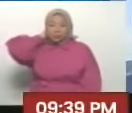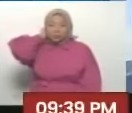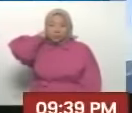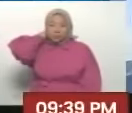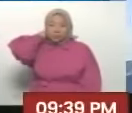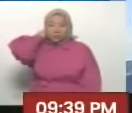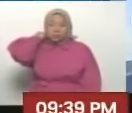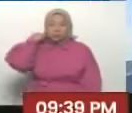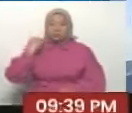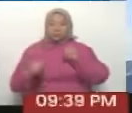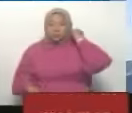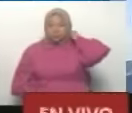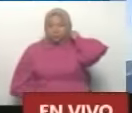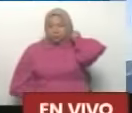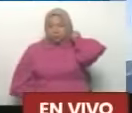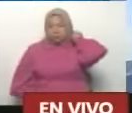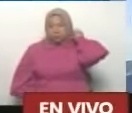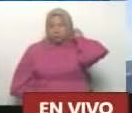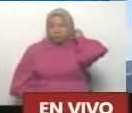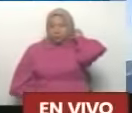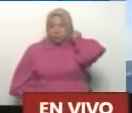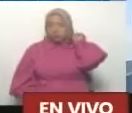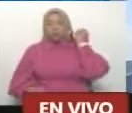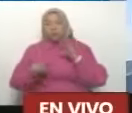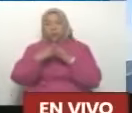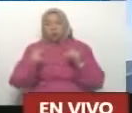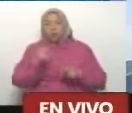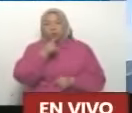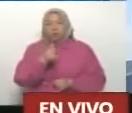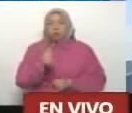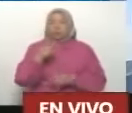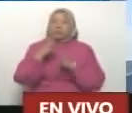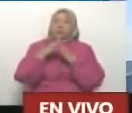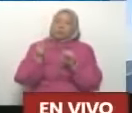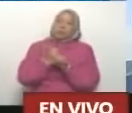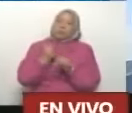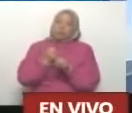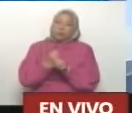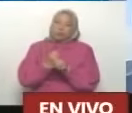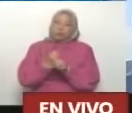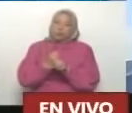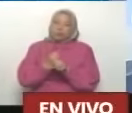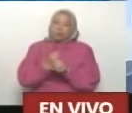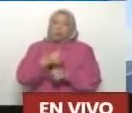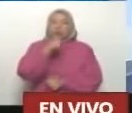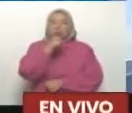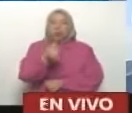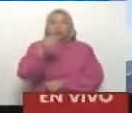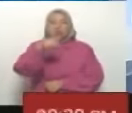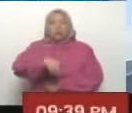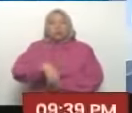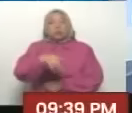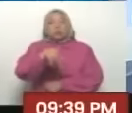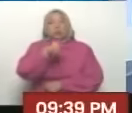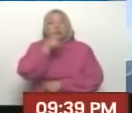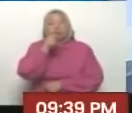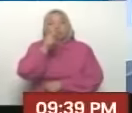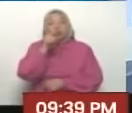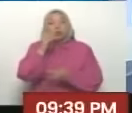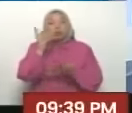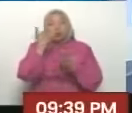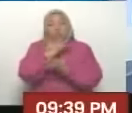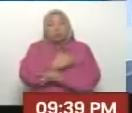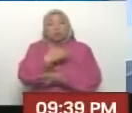Como es hay mil historias en todos los caminos. A veces son historias que quedan como ocultas,